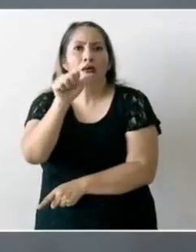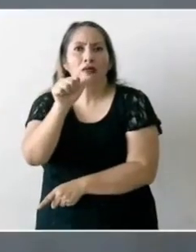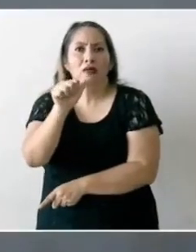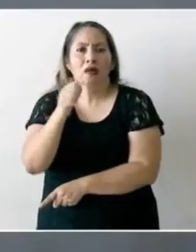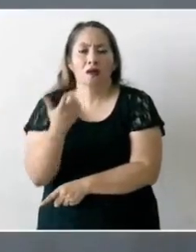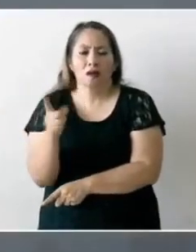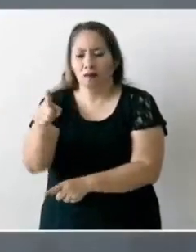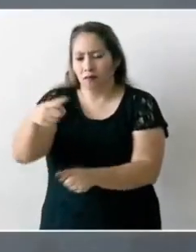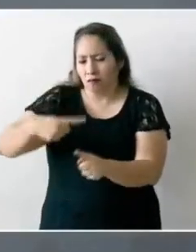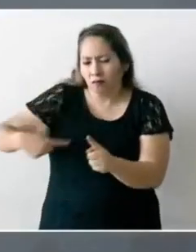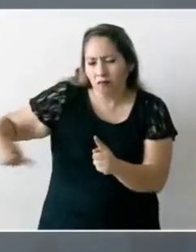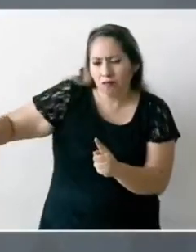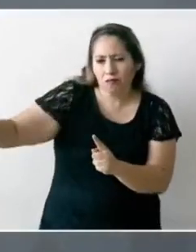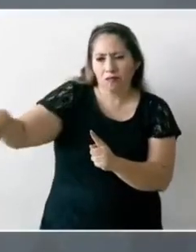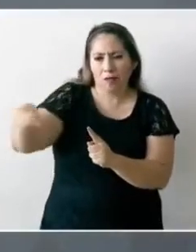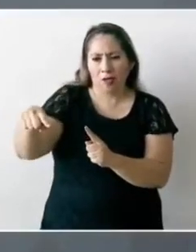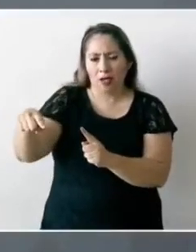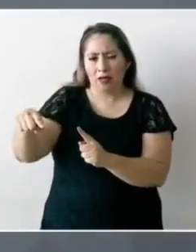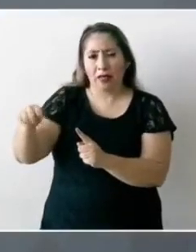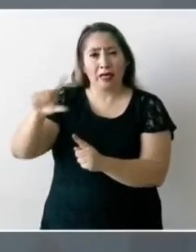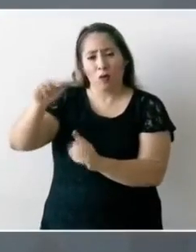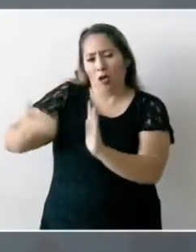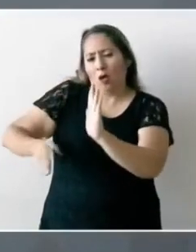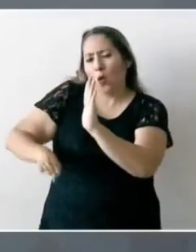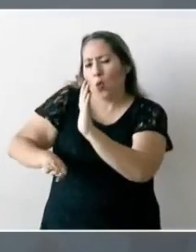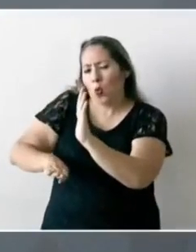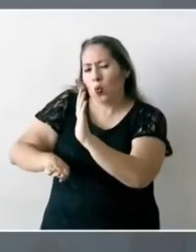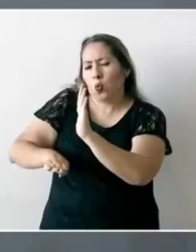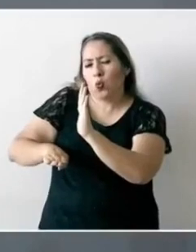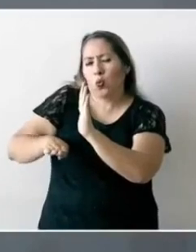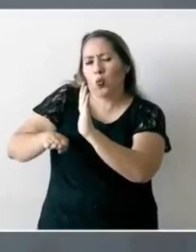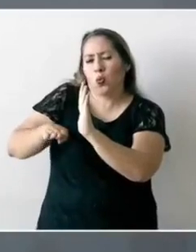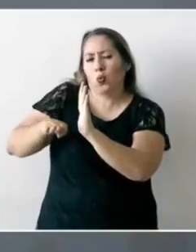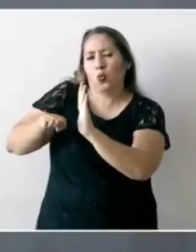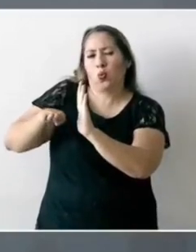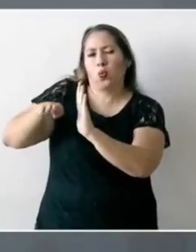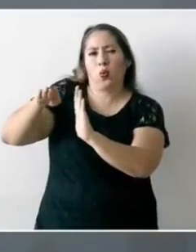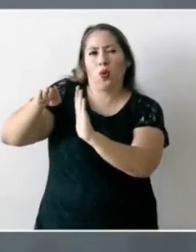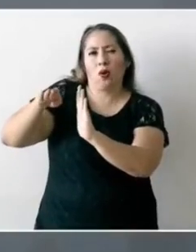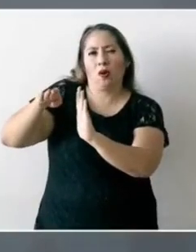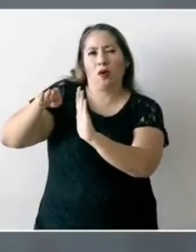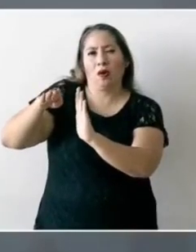diseñada iba a inundar a tres pueblos